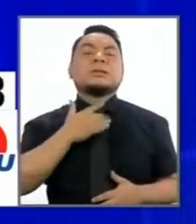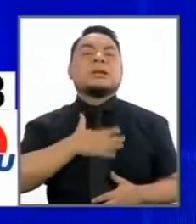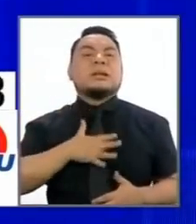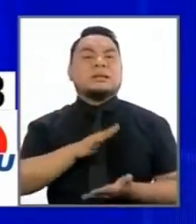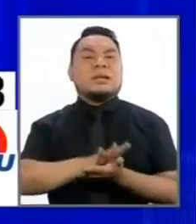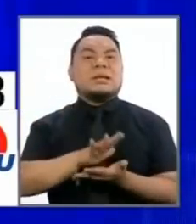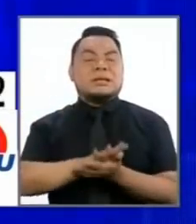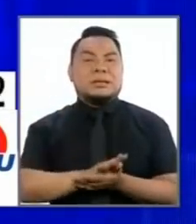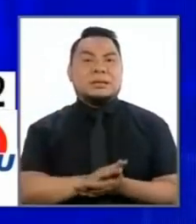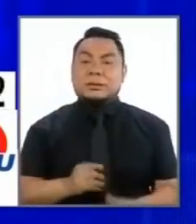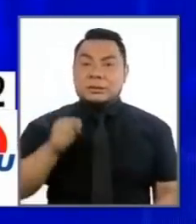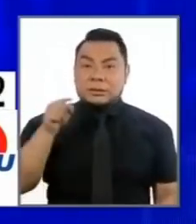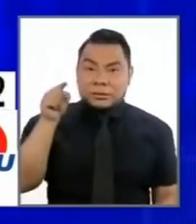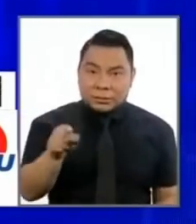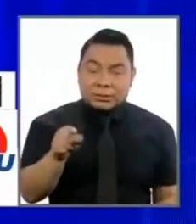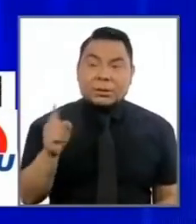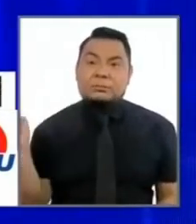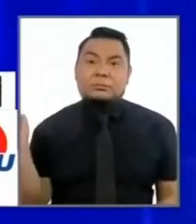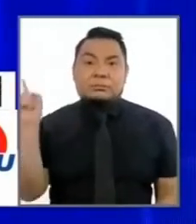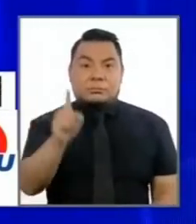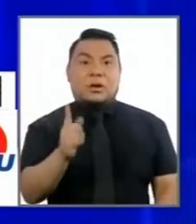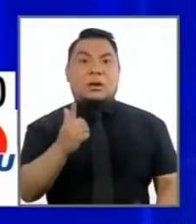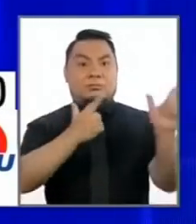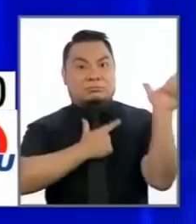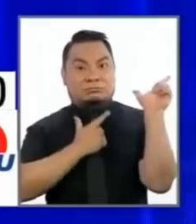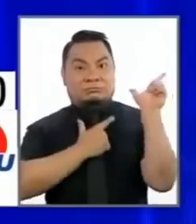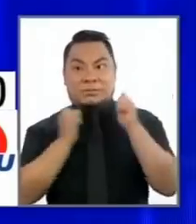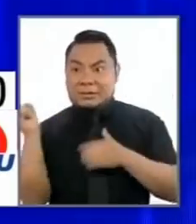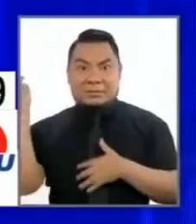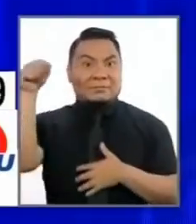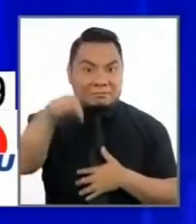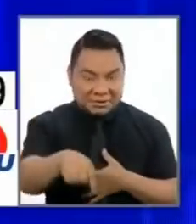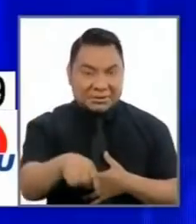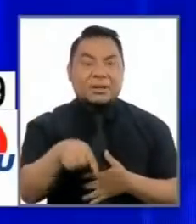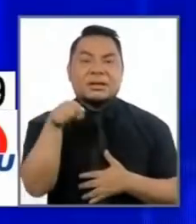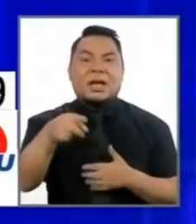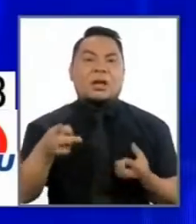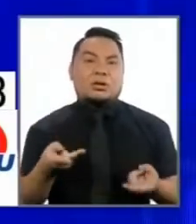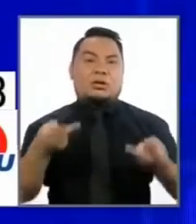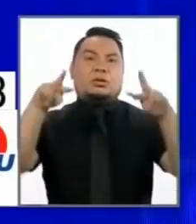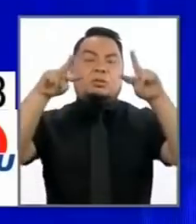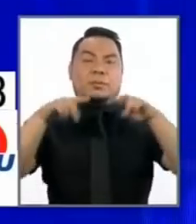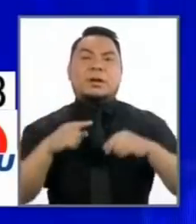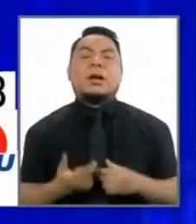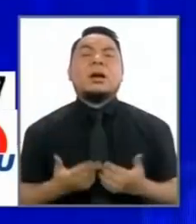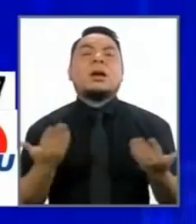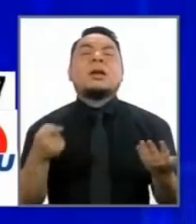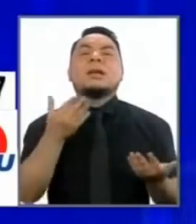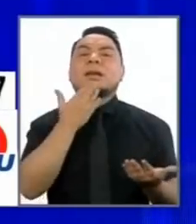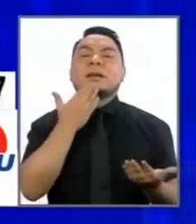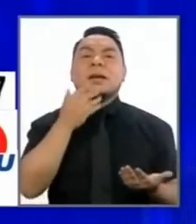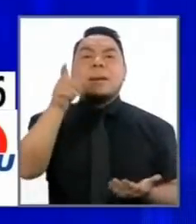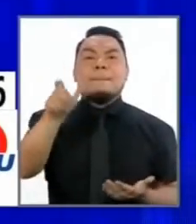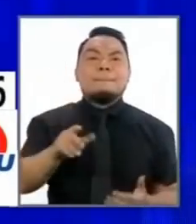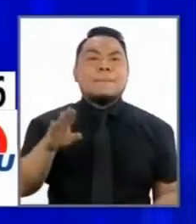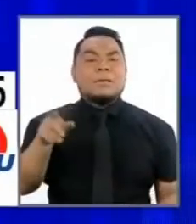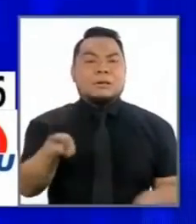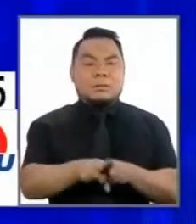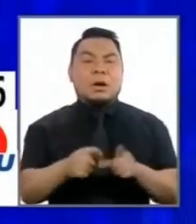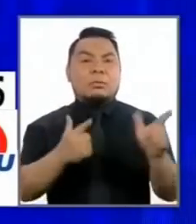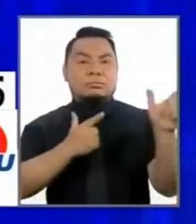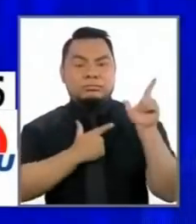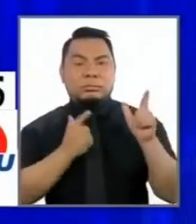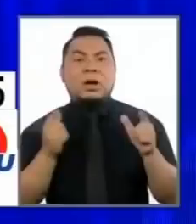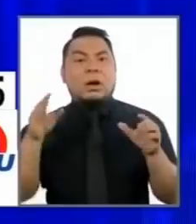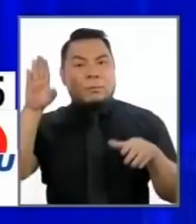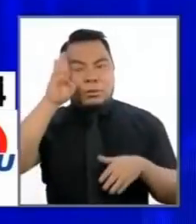tranquilo con eso con la presencia de las fuerzas armadas vamos a duplicar el número de efectivos de las fuerzas